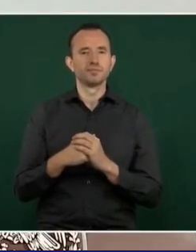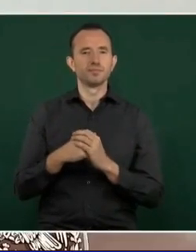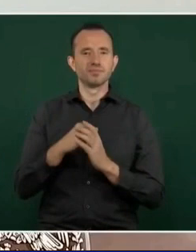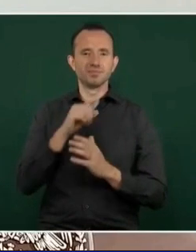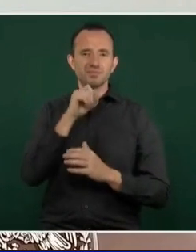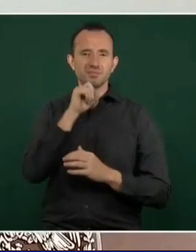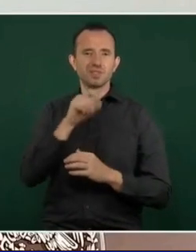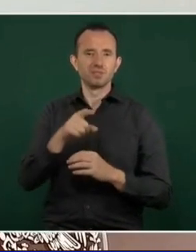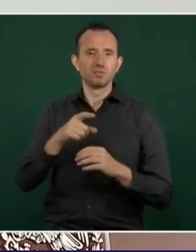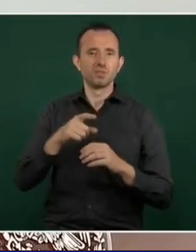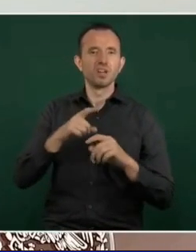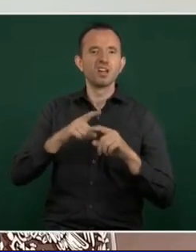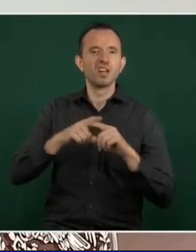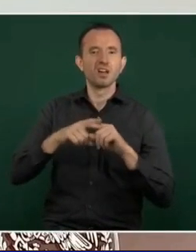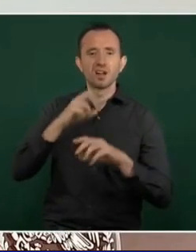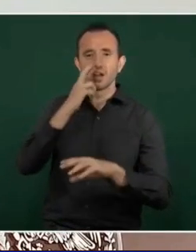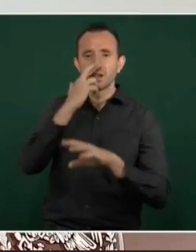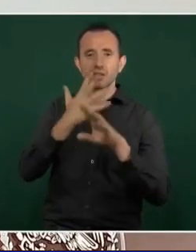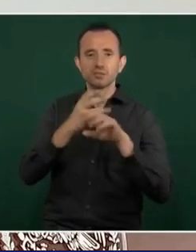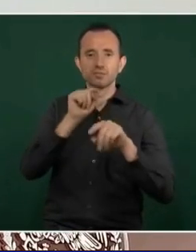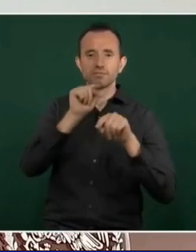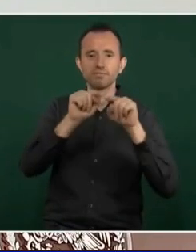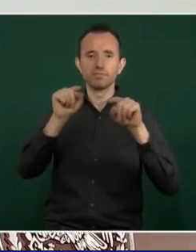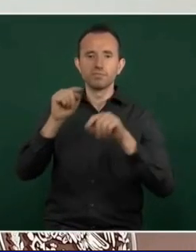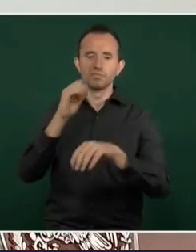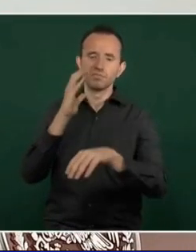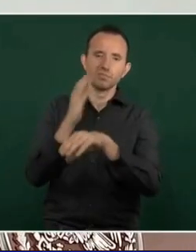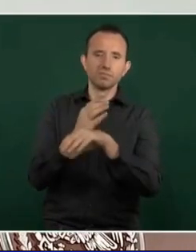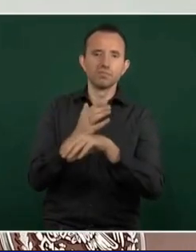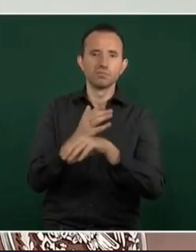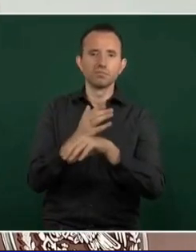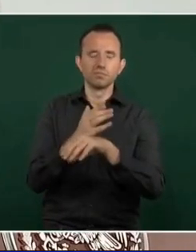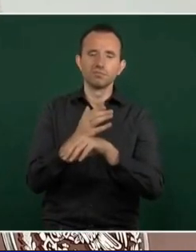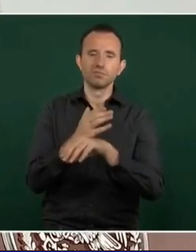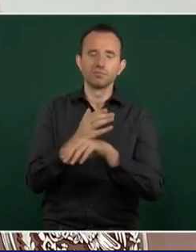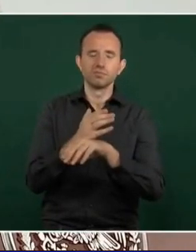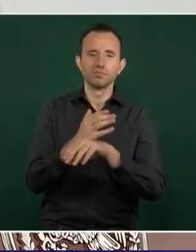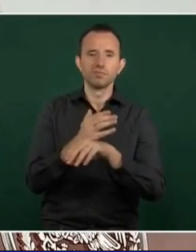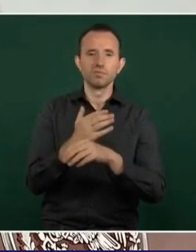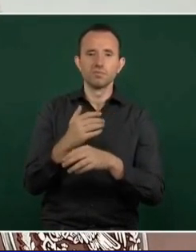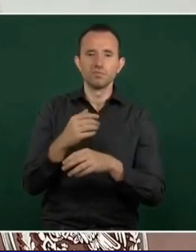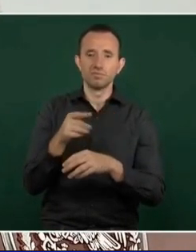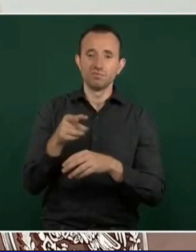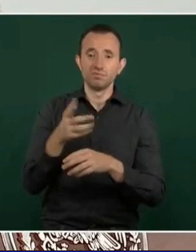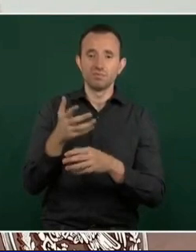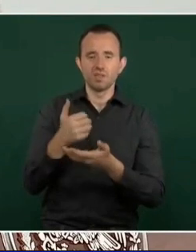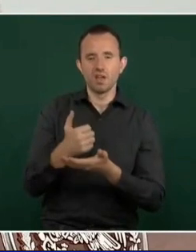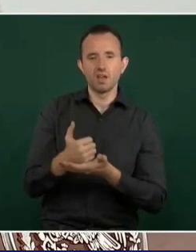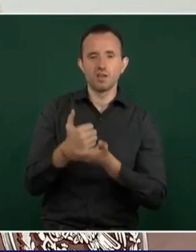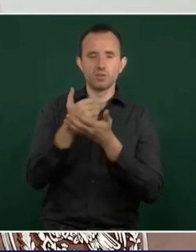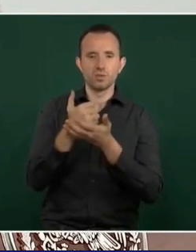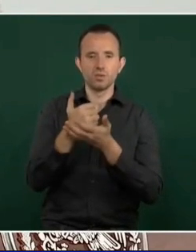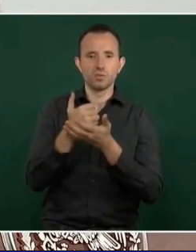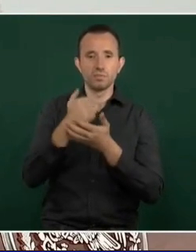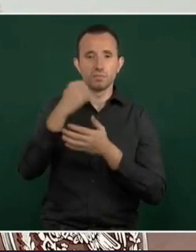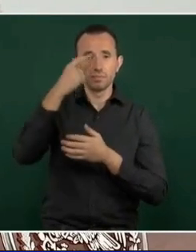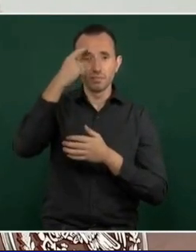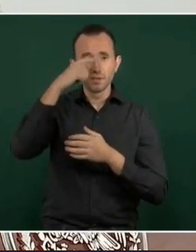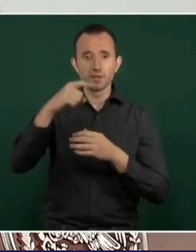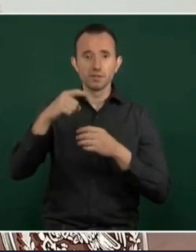responsables, pues ayuda para la no repetición,